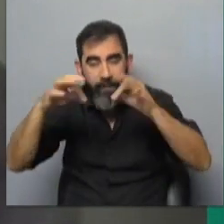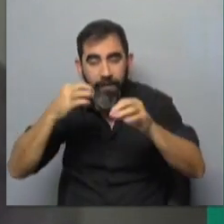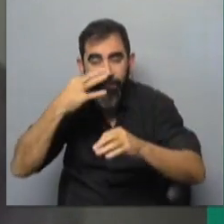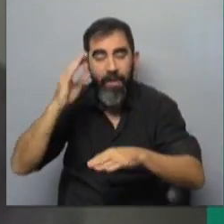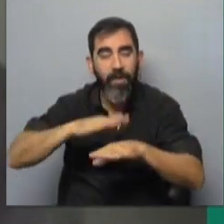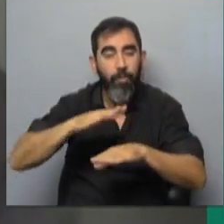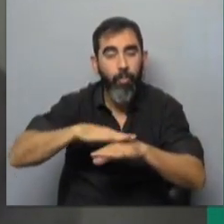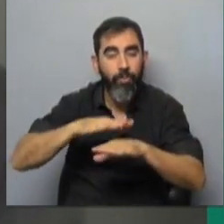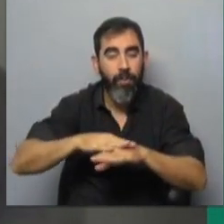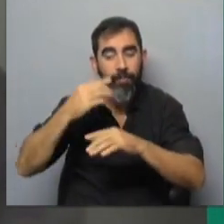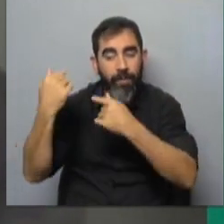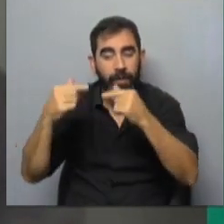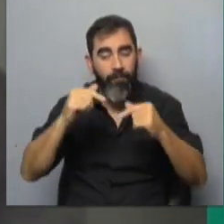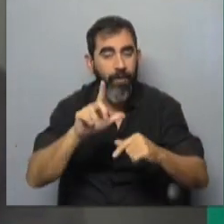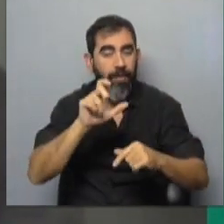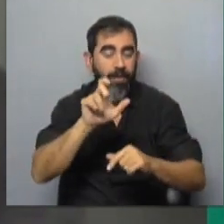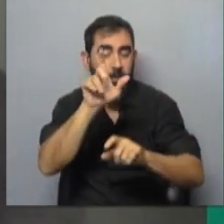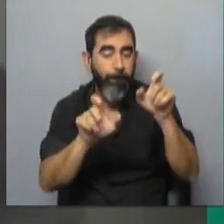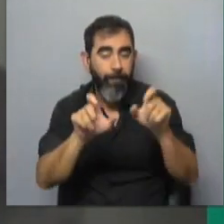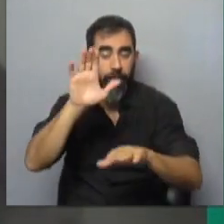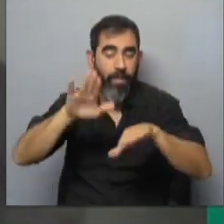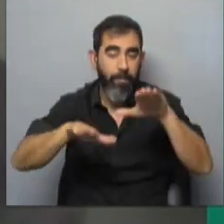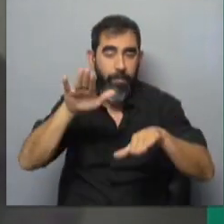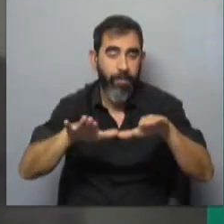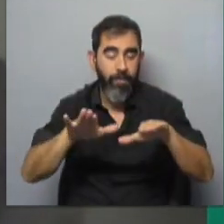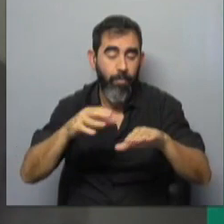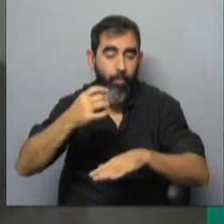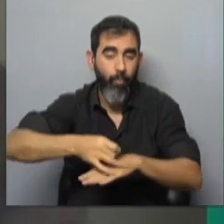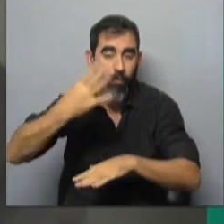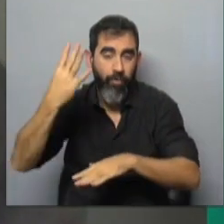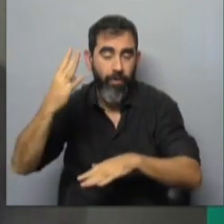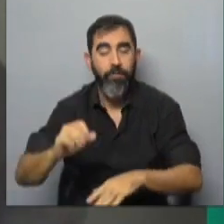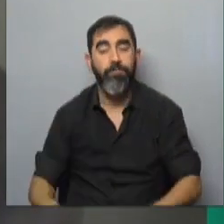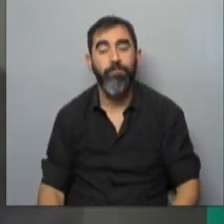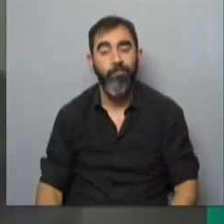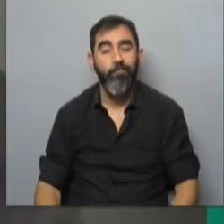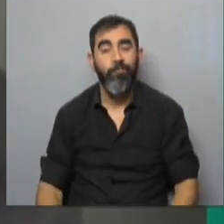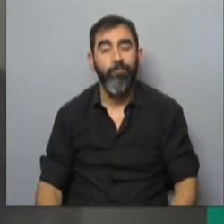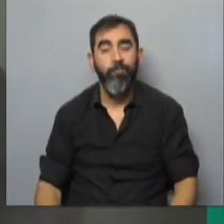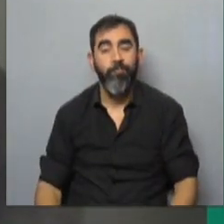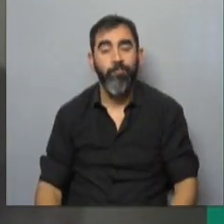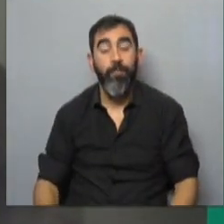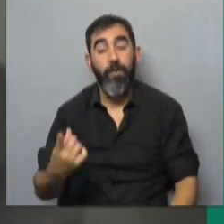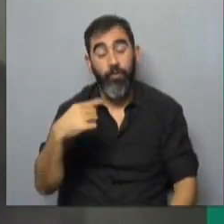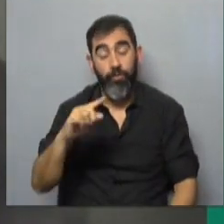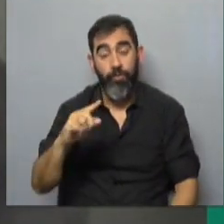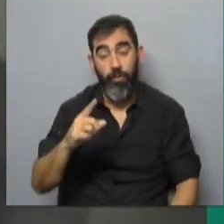son diferentes según las personas y los perfiles profesionales que intervienen en ese proceso. Entonces nosotros pensamos